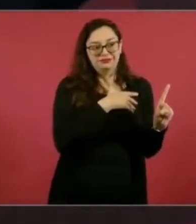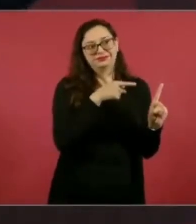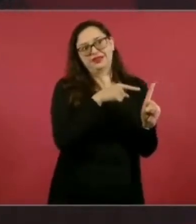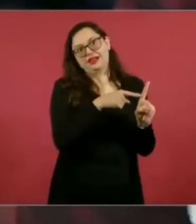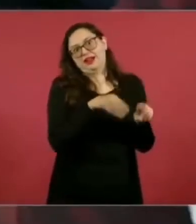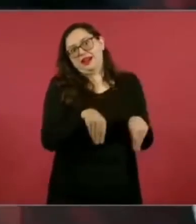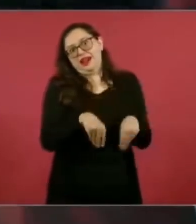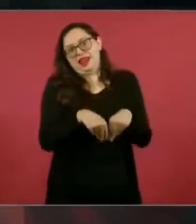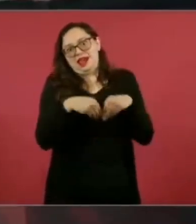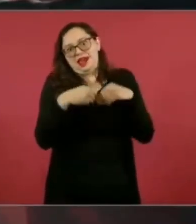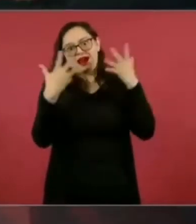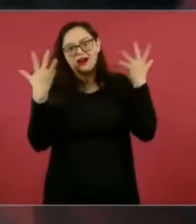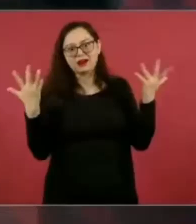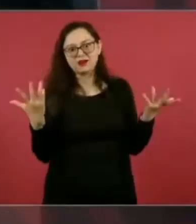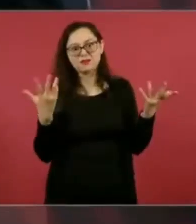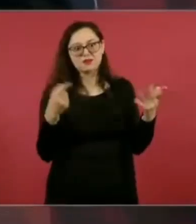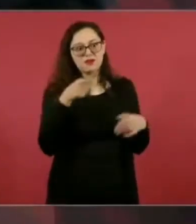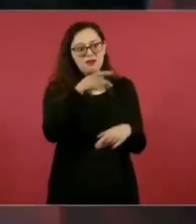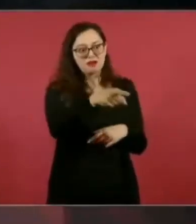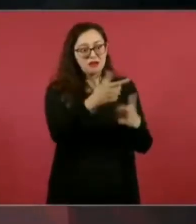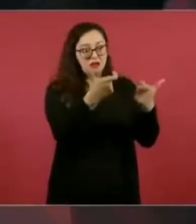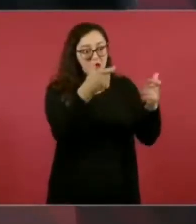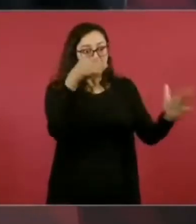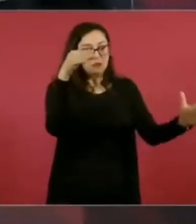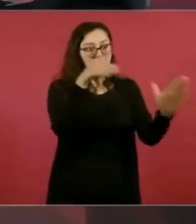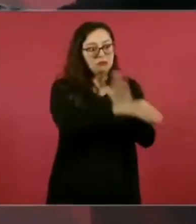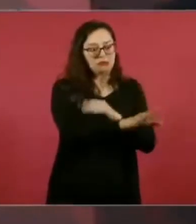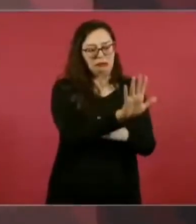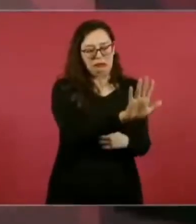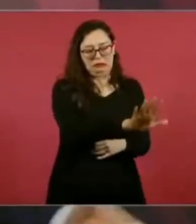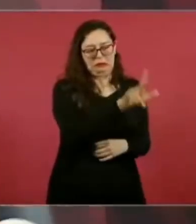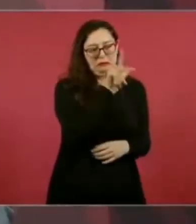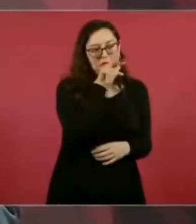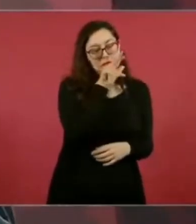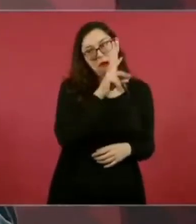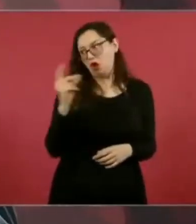con la crisis económica, financiera,